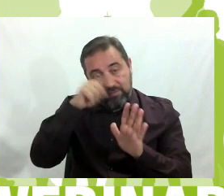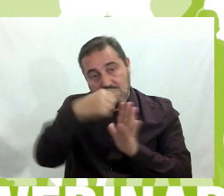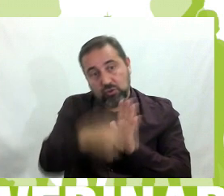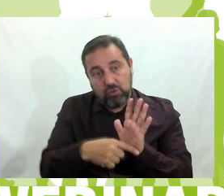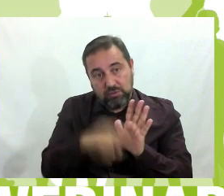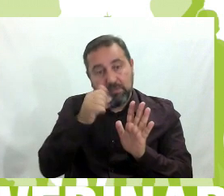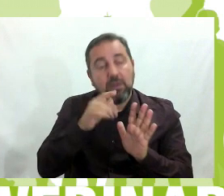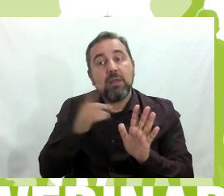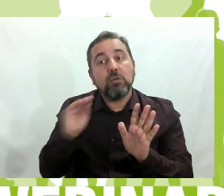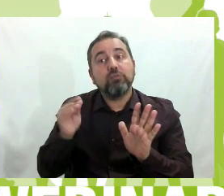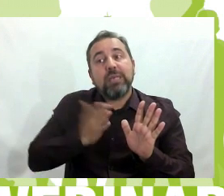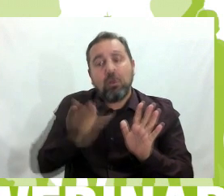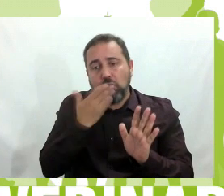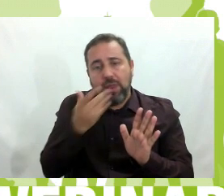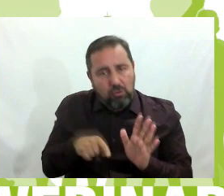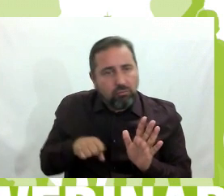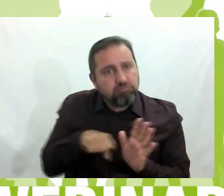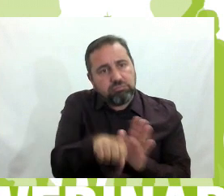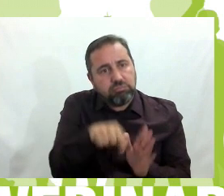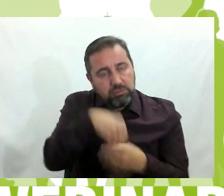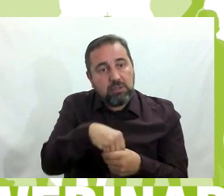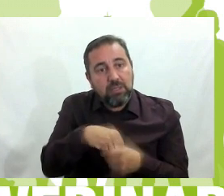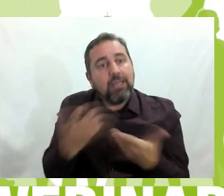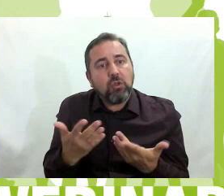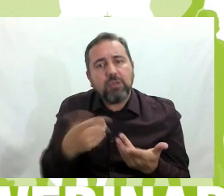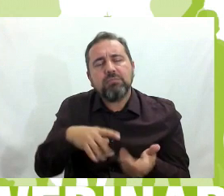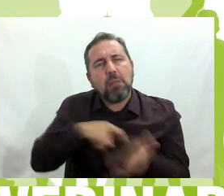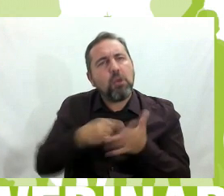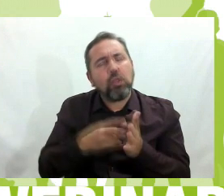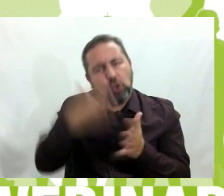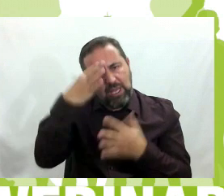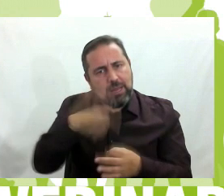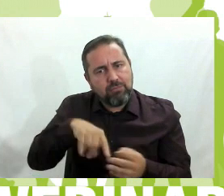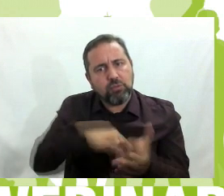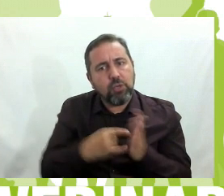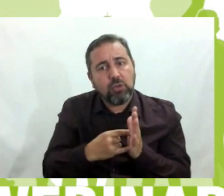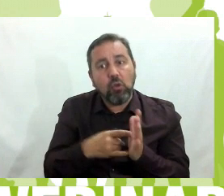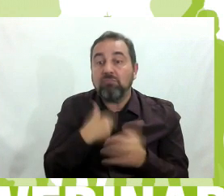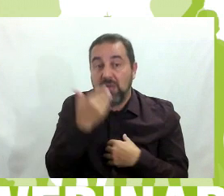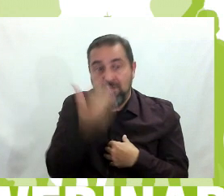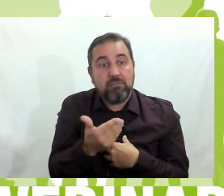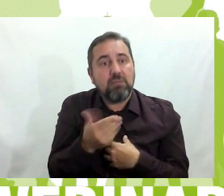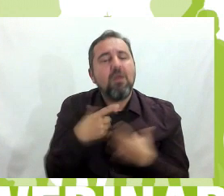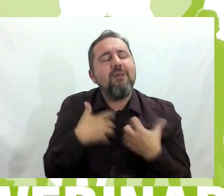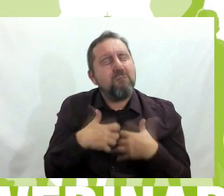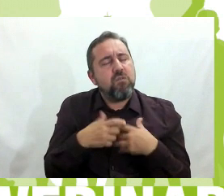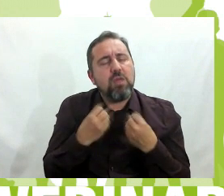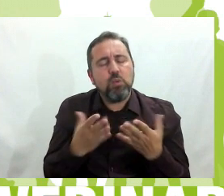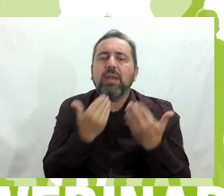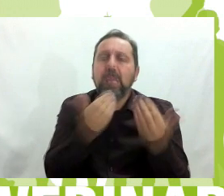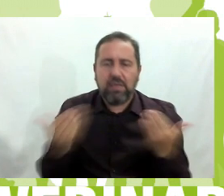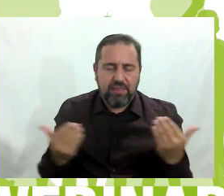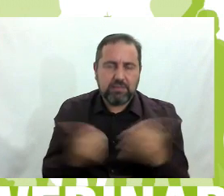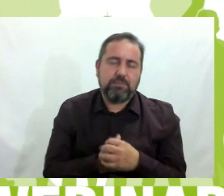sus hijos al cole. Con lo cual, creemos en el proyecto, y la verdad es que funciona muy bien. Muchas gracias.